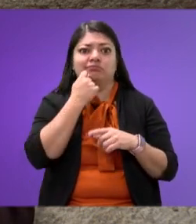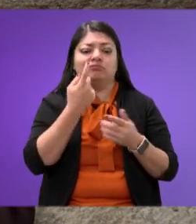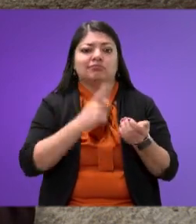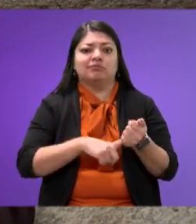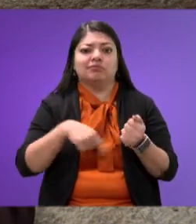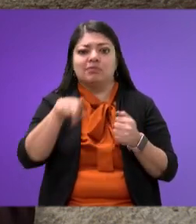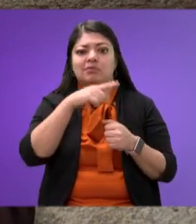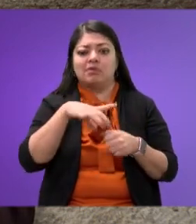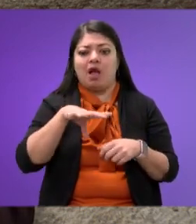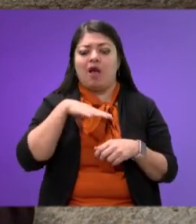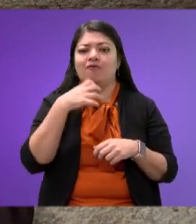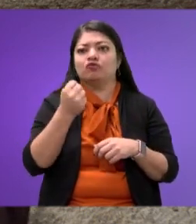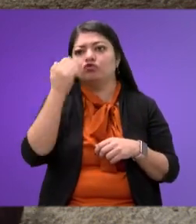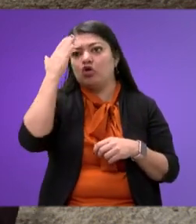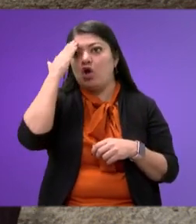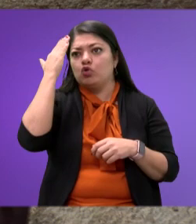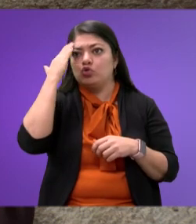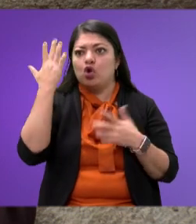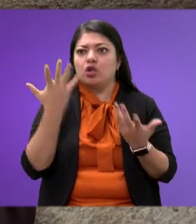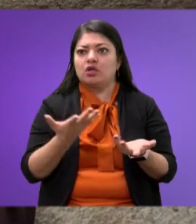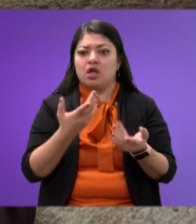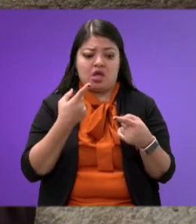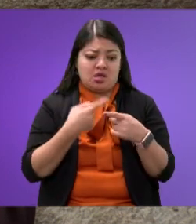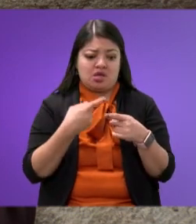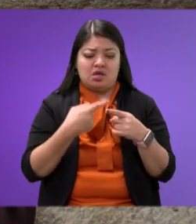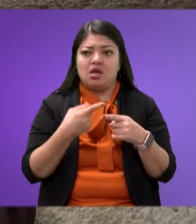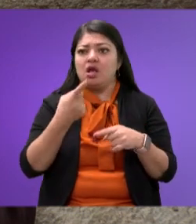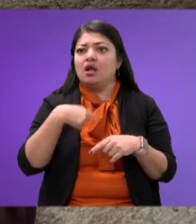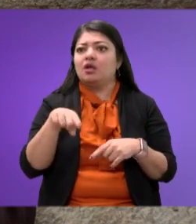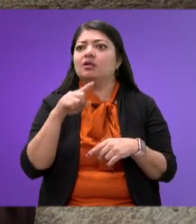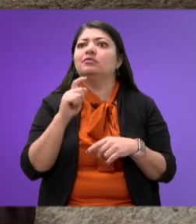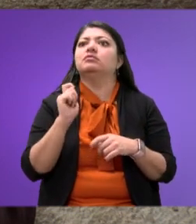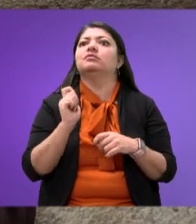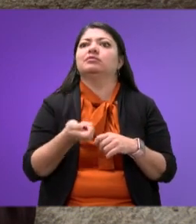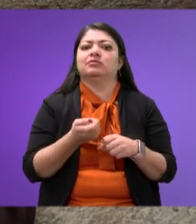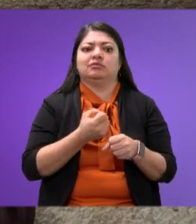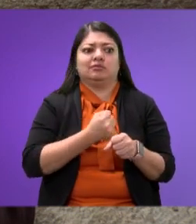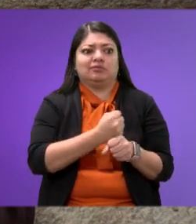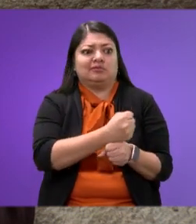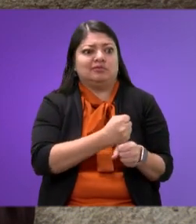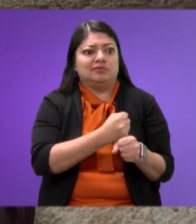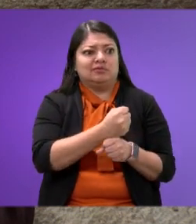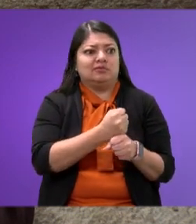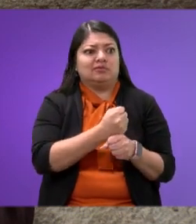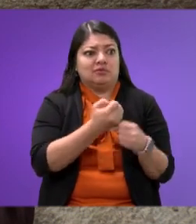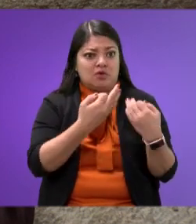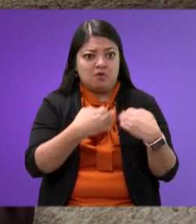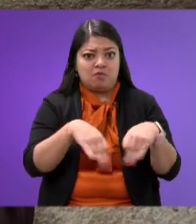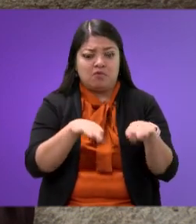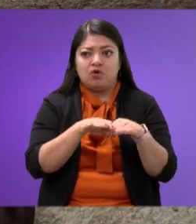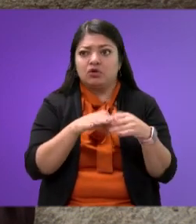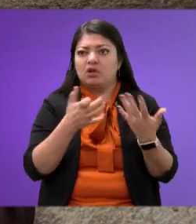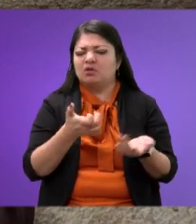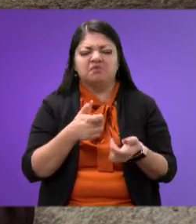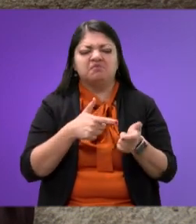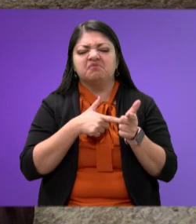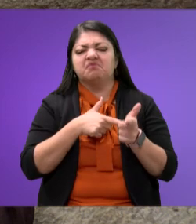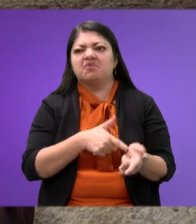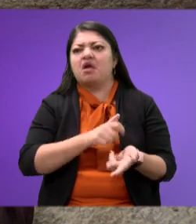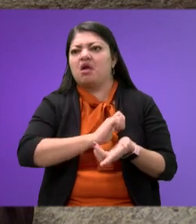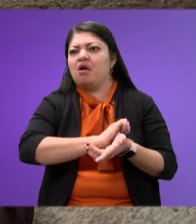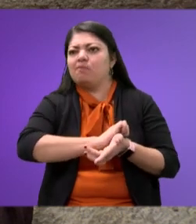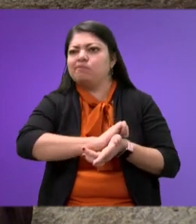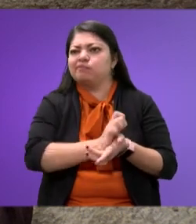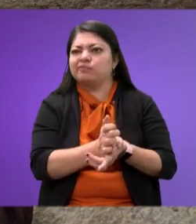comete? ¿A quién le importa la tortura que se pisen los derechos de la gente